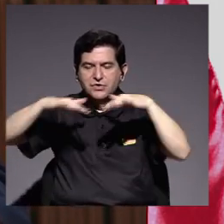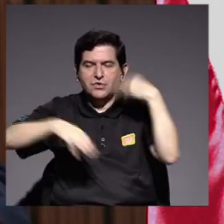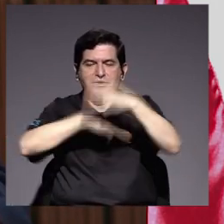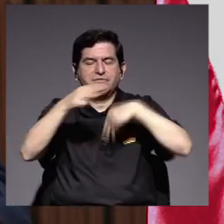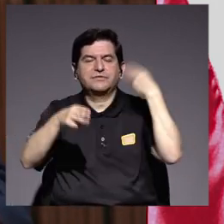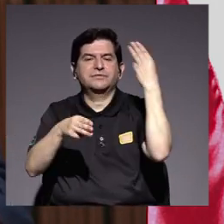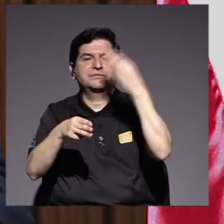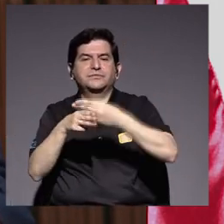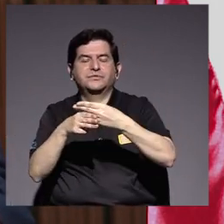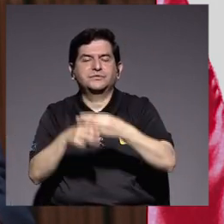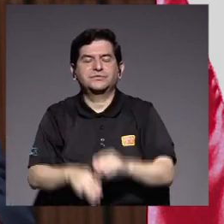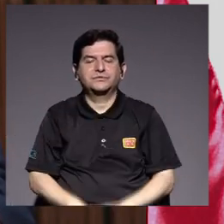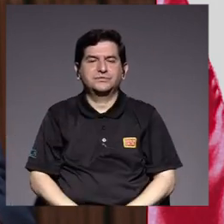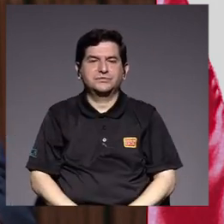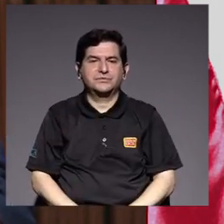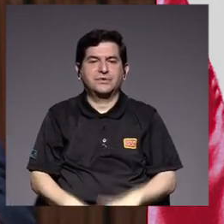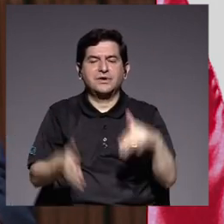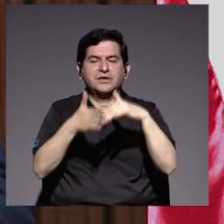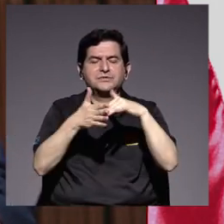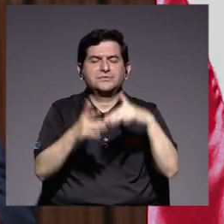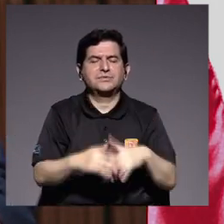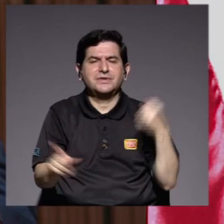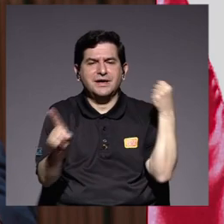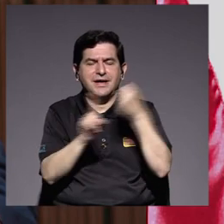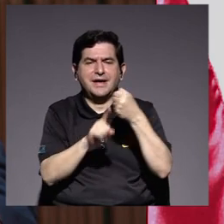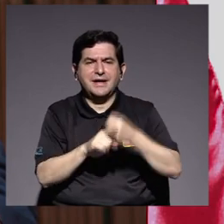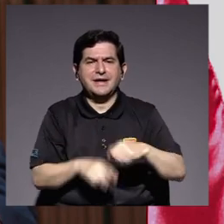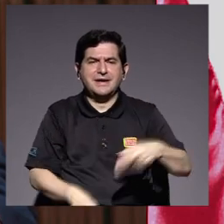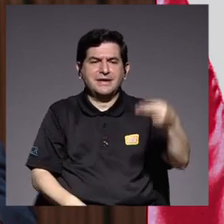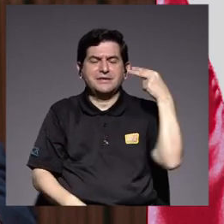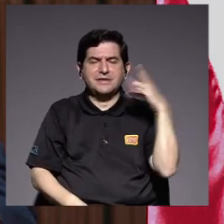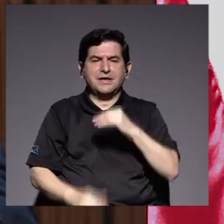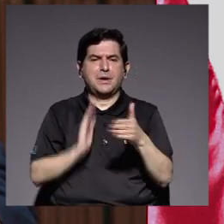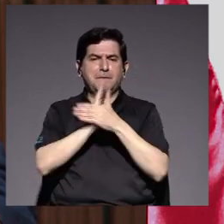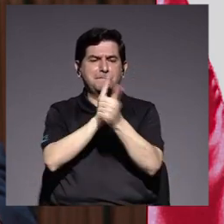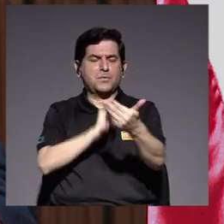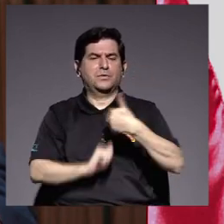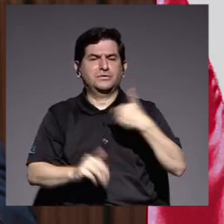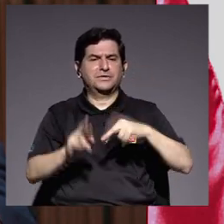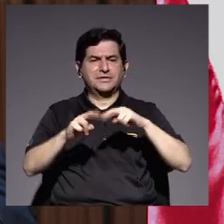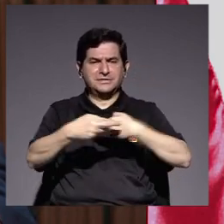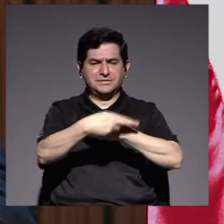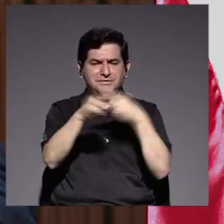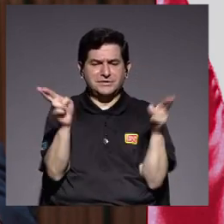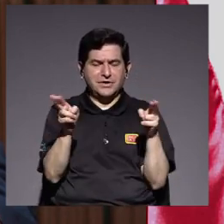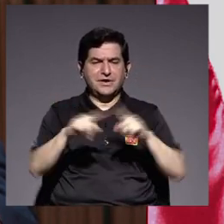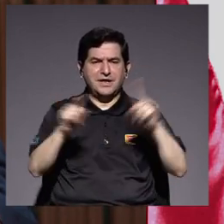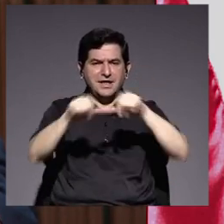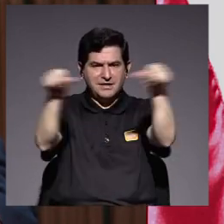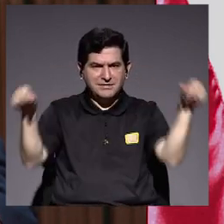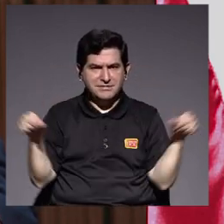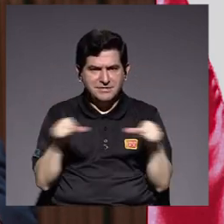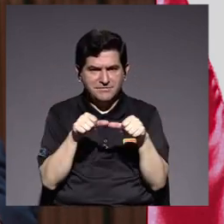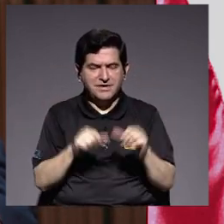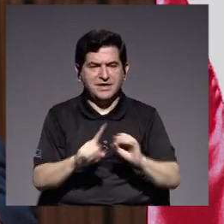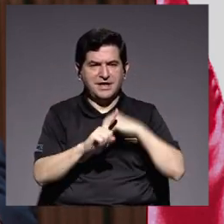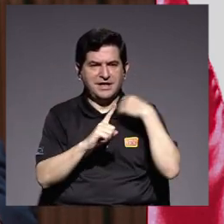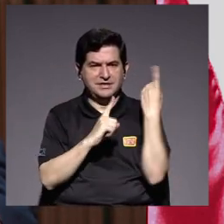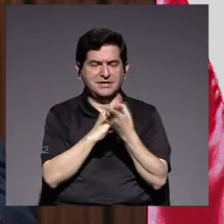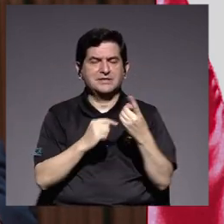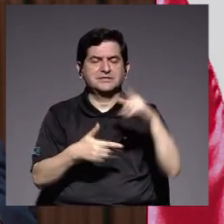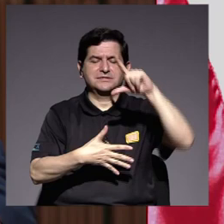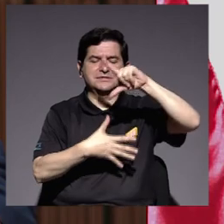del mundo así como estudiar el impacto histórico y potencial de estas regiones en diversos ámbitos de las sociedades